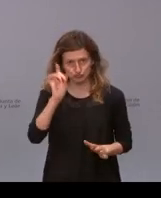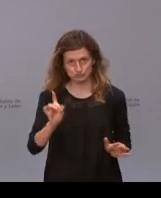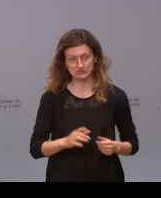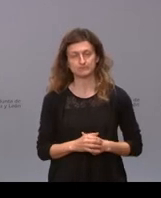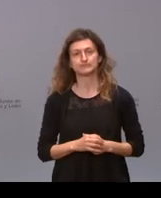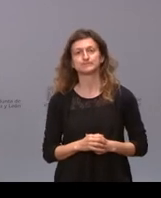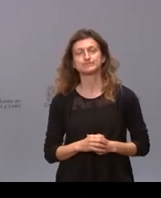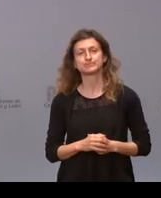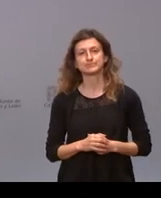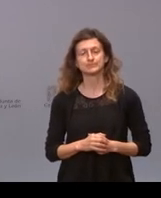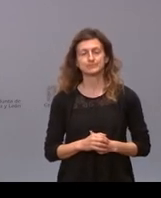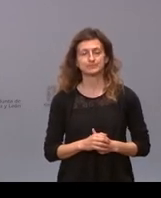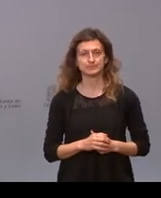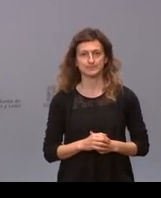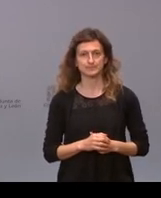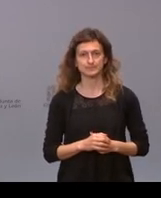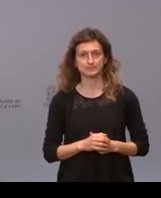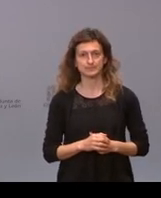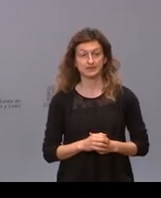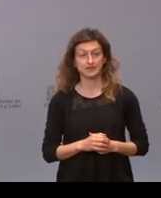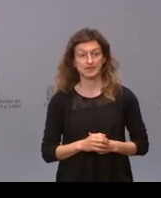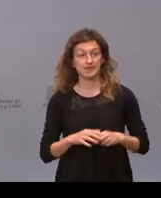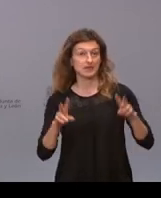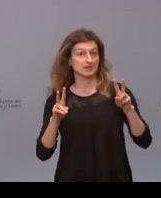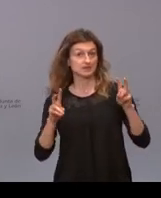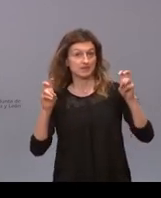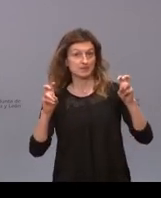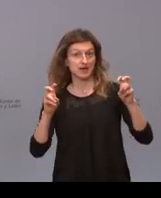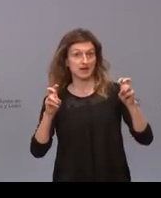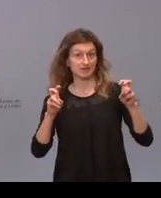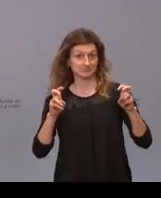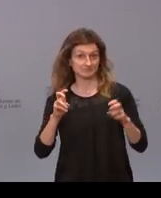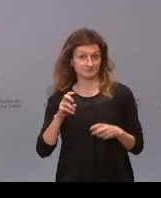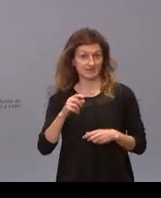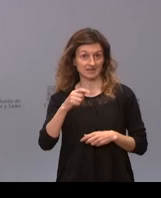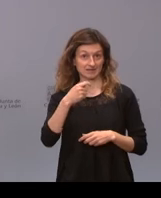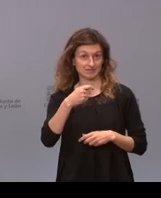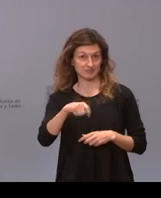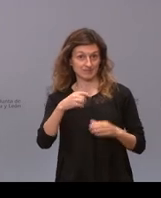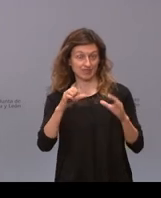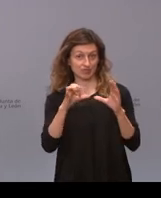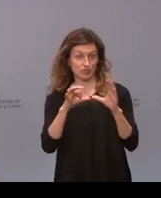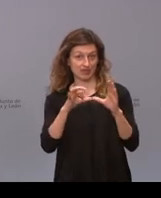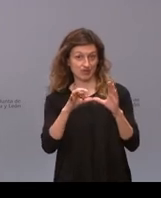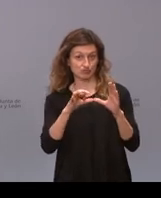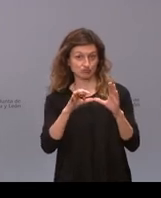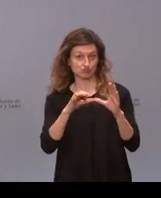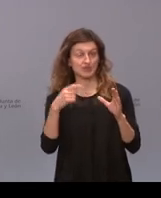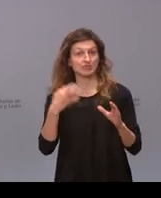y debe dimitir Inés Arrimadas y para el consejero de Fomento